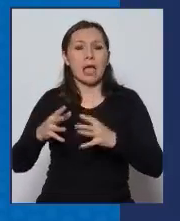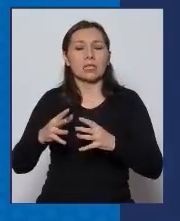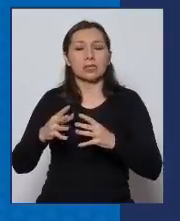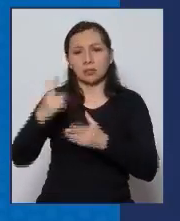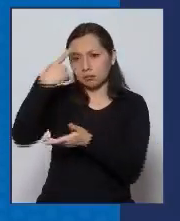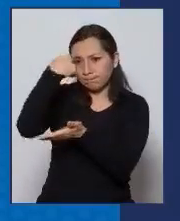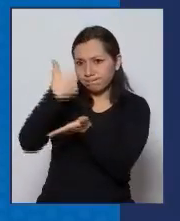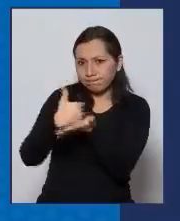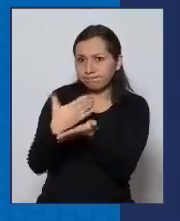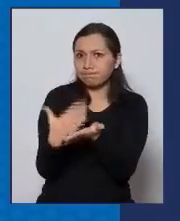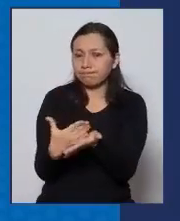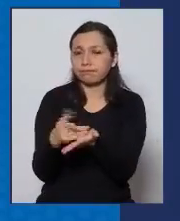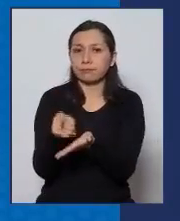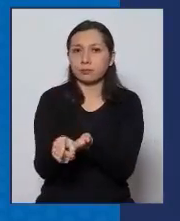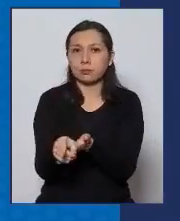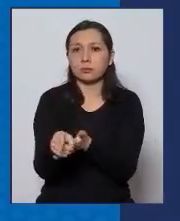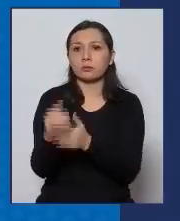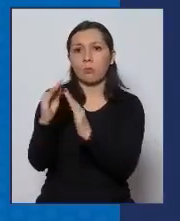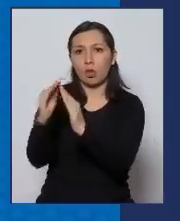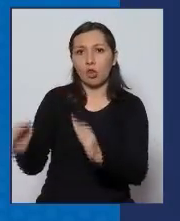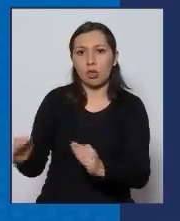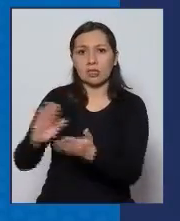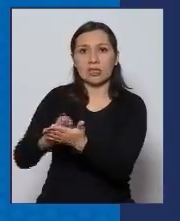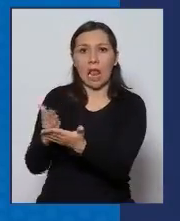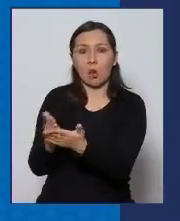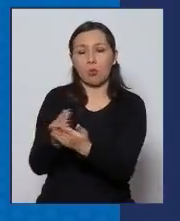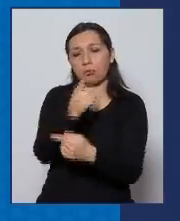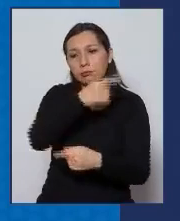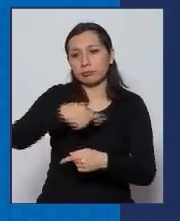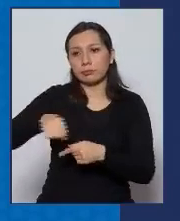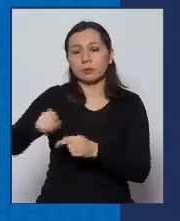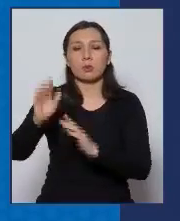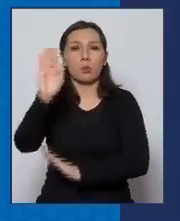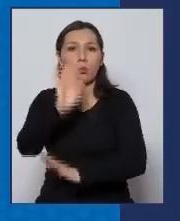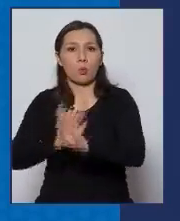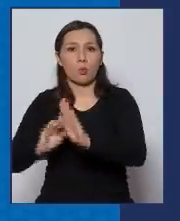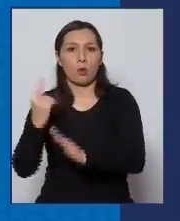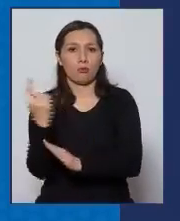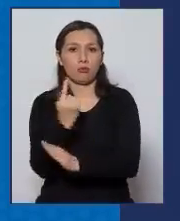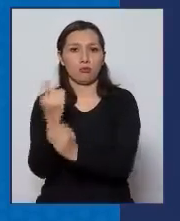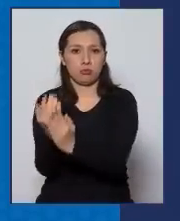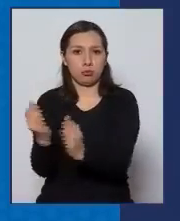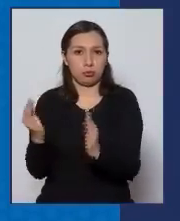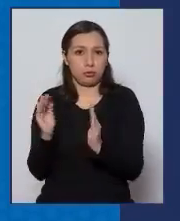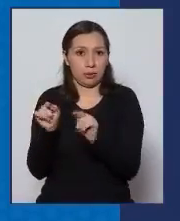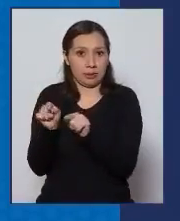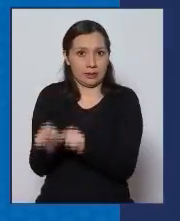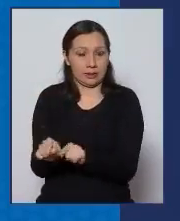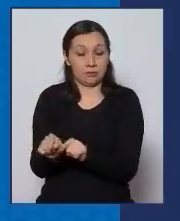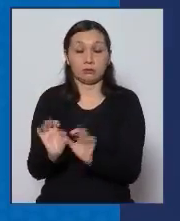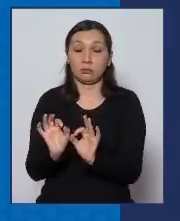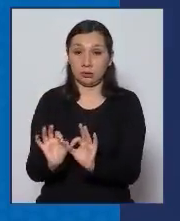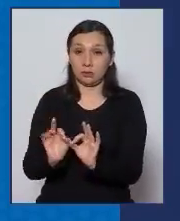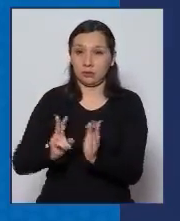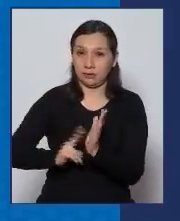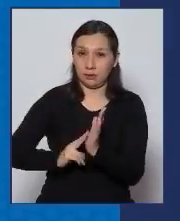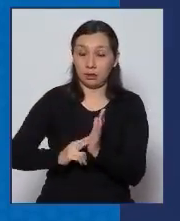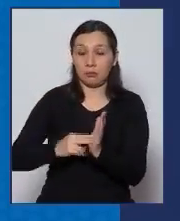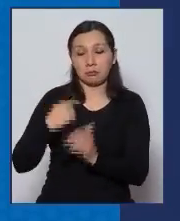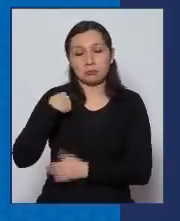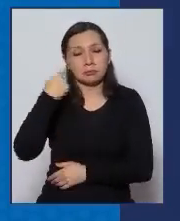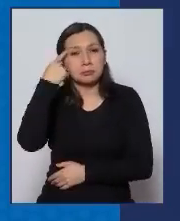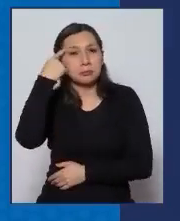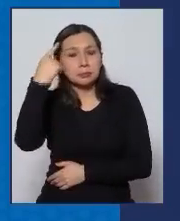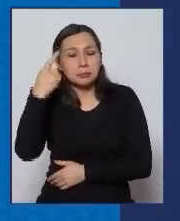recintos sanitarios, de residencias sanitarias. Es evidente que si uno